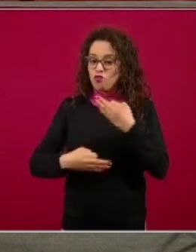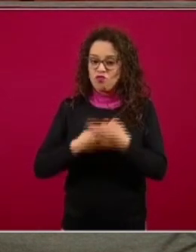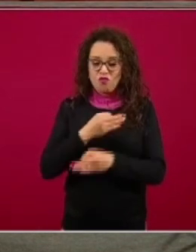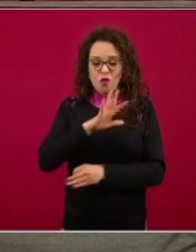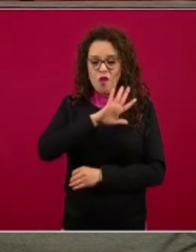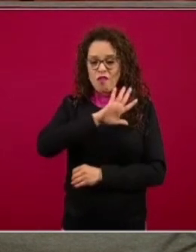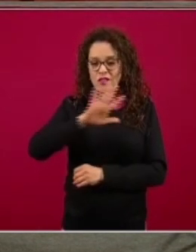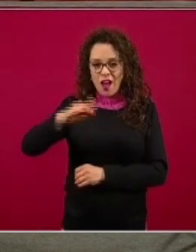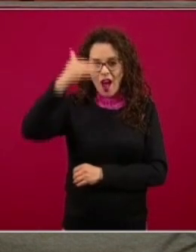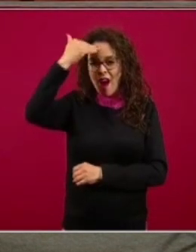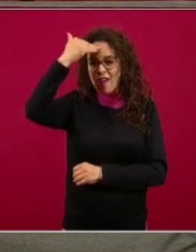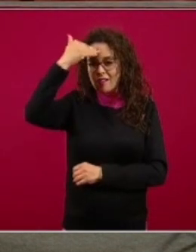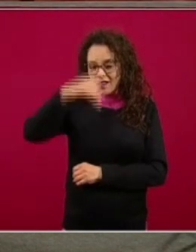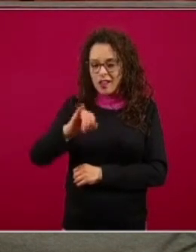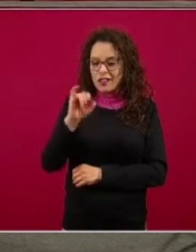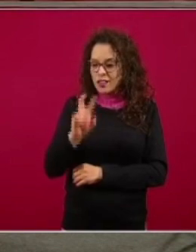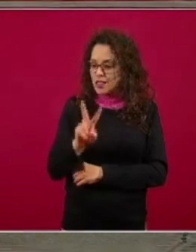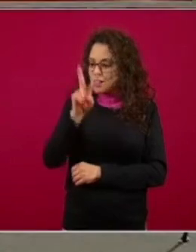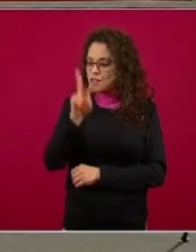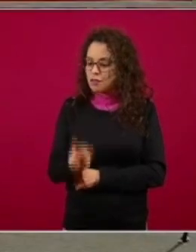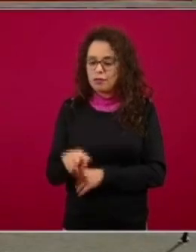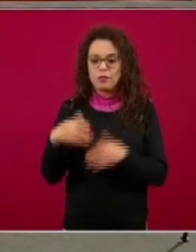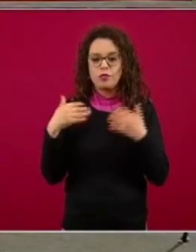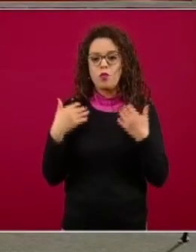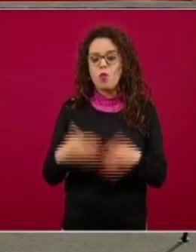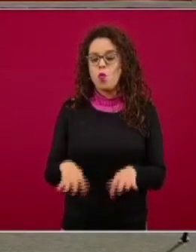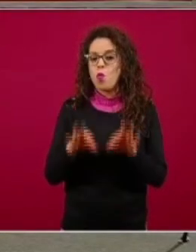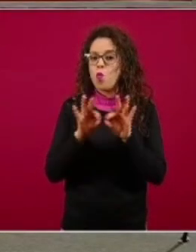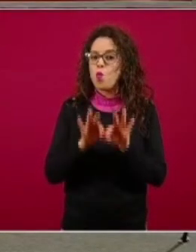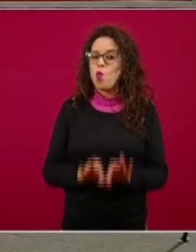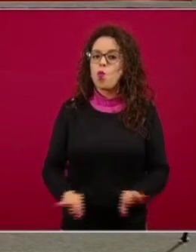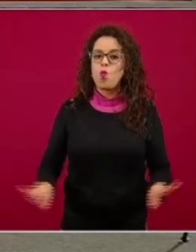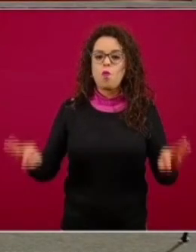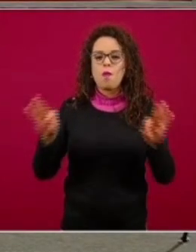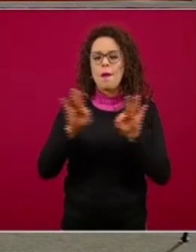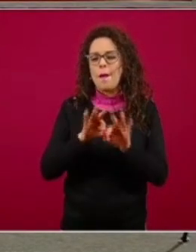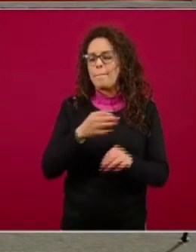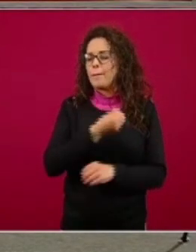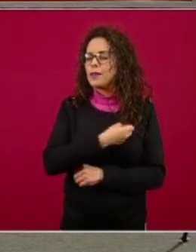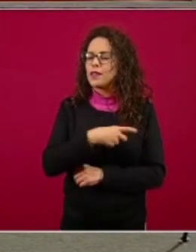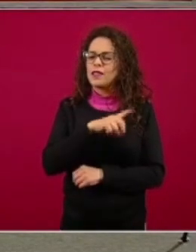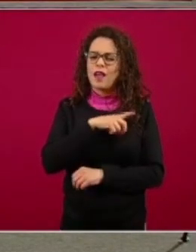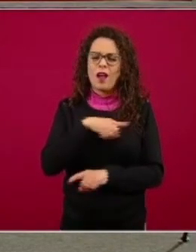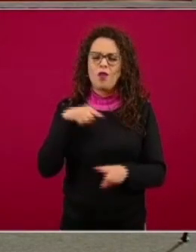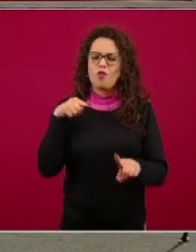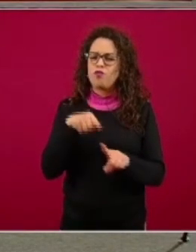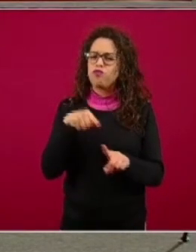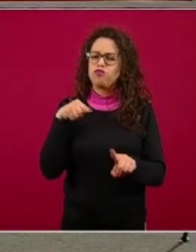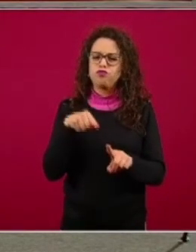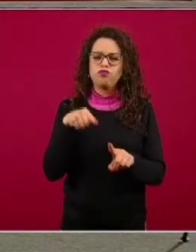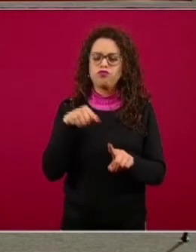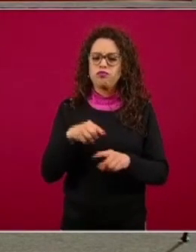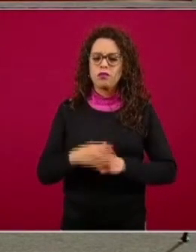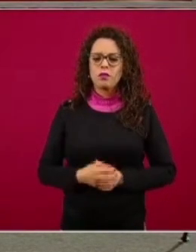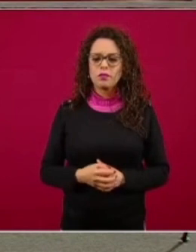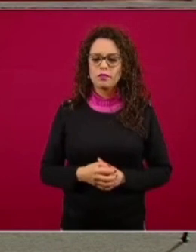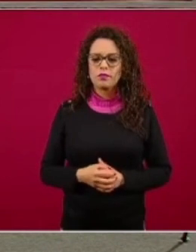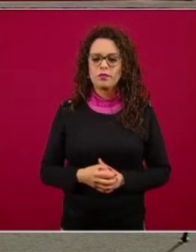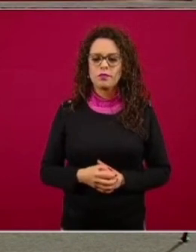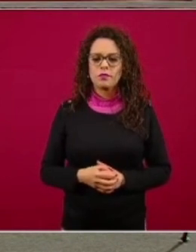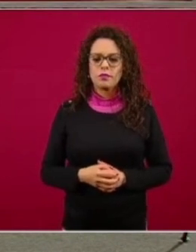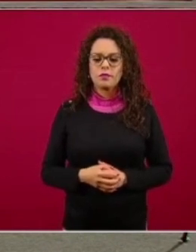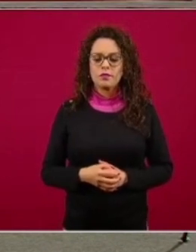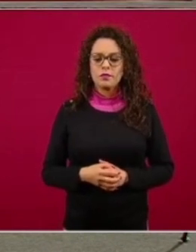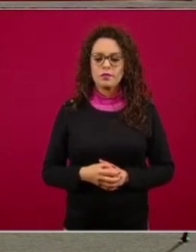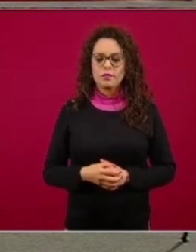de lo que realmente es la importancia de la salud. Pero no estamos cansados porque